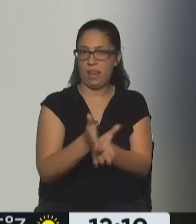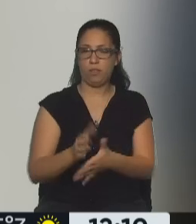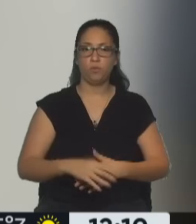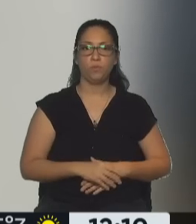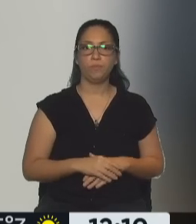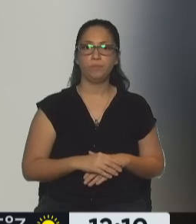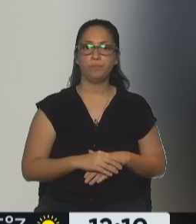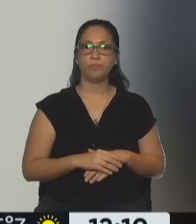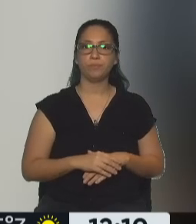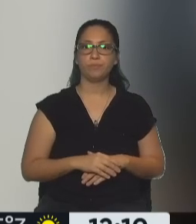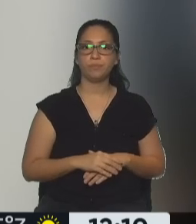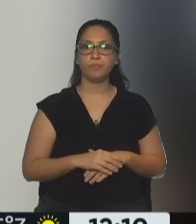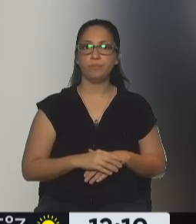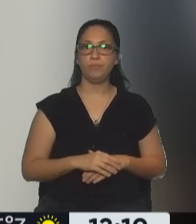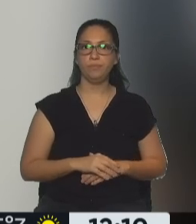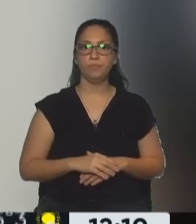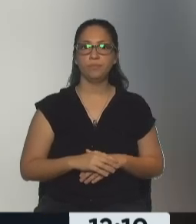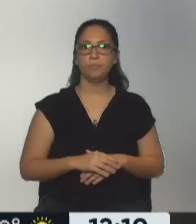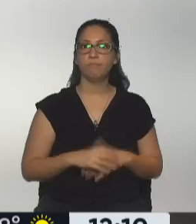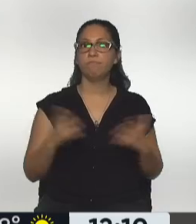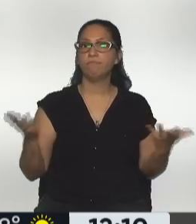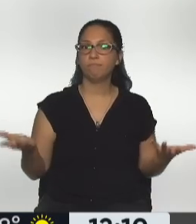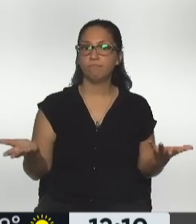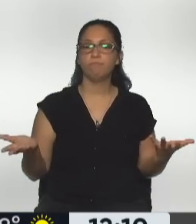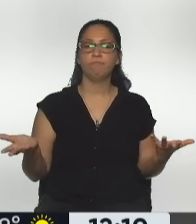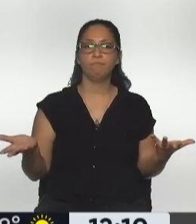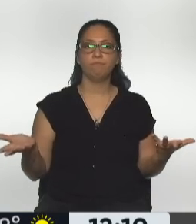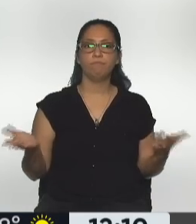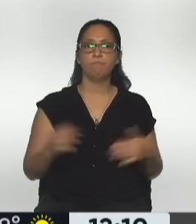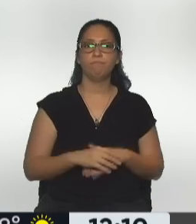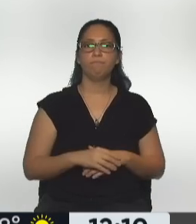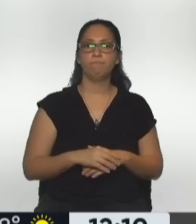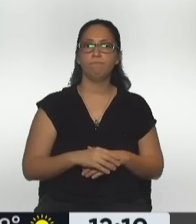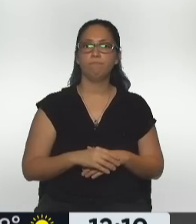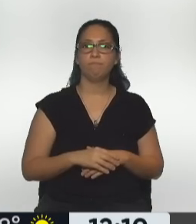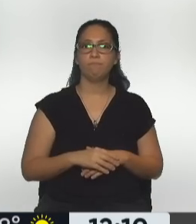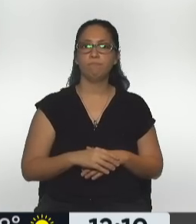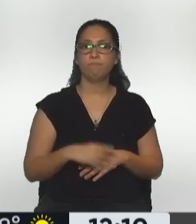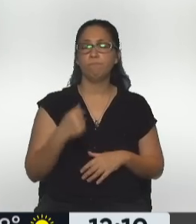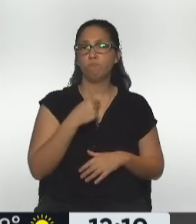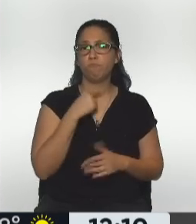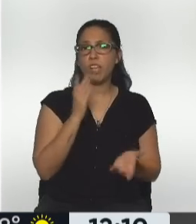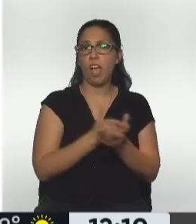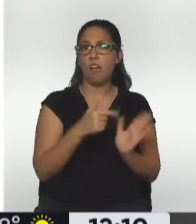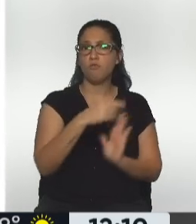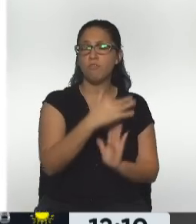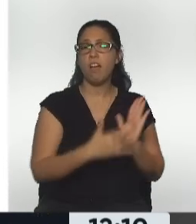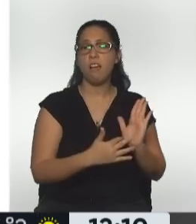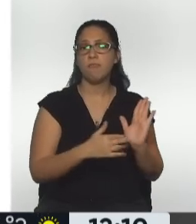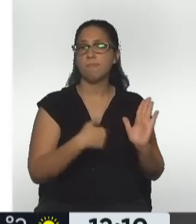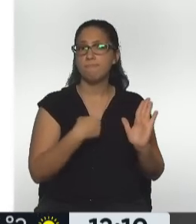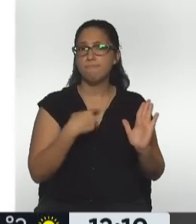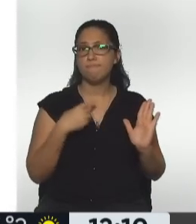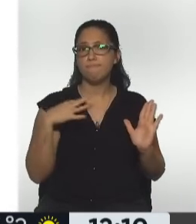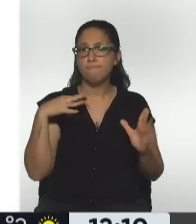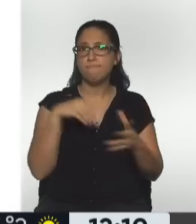cometido en esa oportunidad. Y bueno, he tratado de procurar esta causa, he tratado de ser